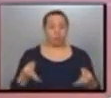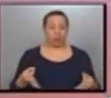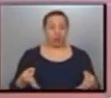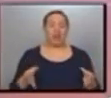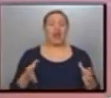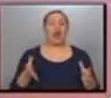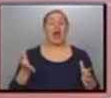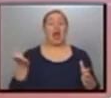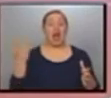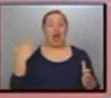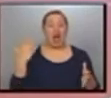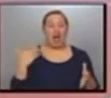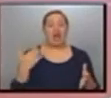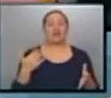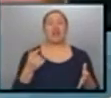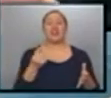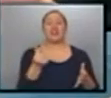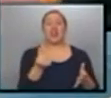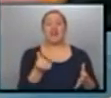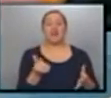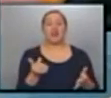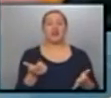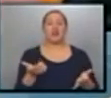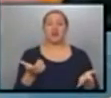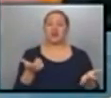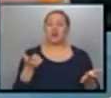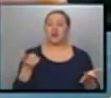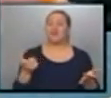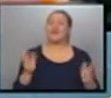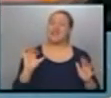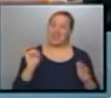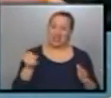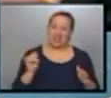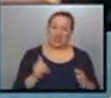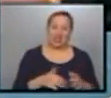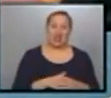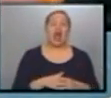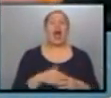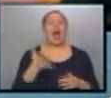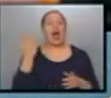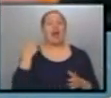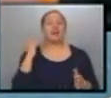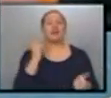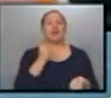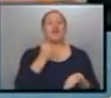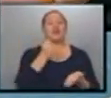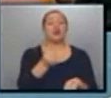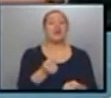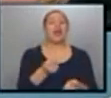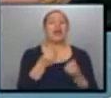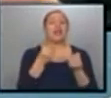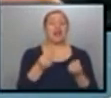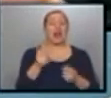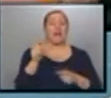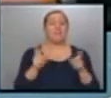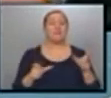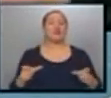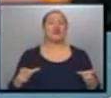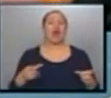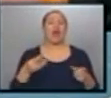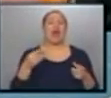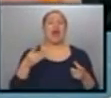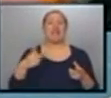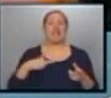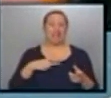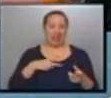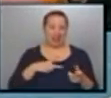retrasadas las tarifas, estaba subsidiando. Eso no hay duda. Se estaba subsidiando a la clase media alta, a la clase alta,